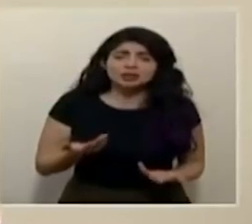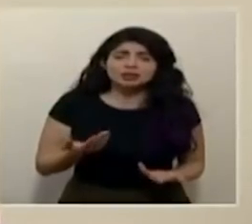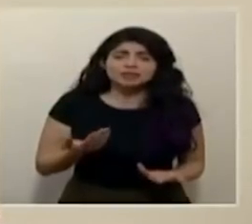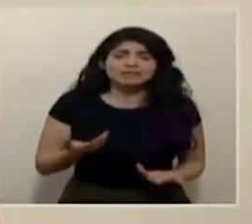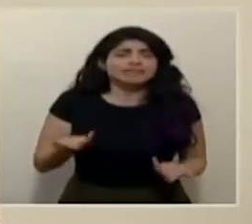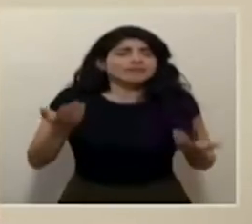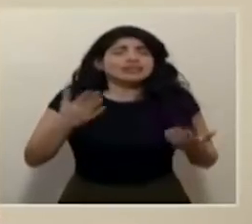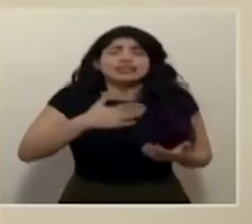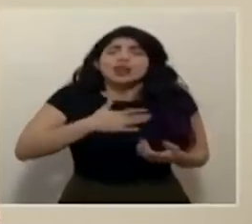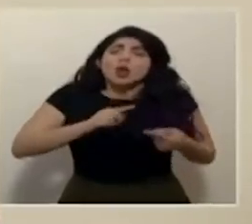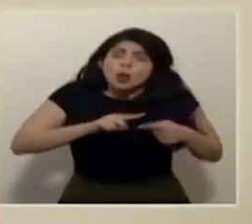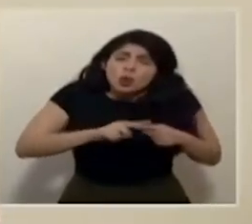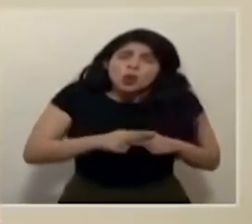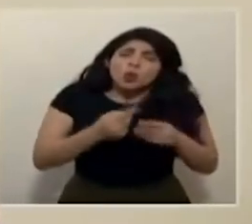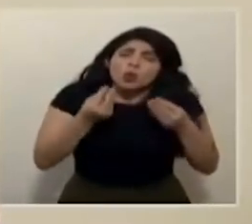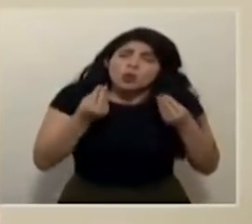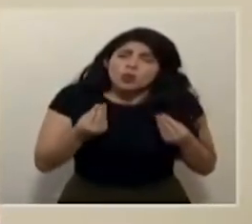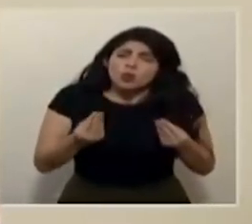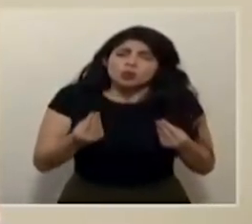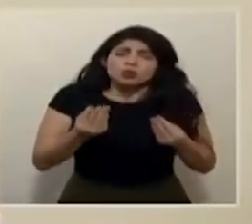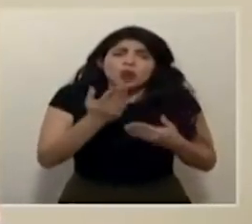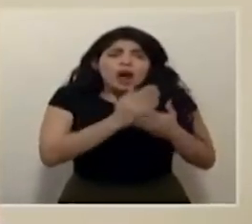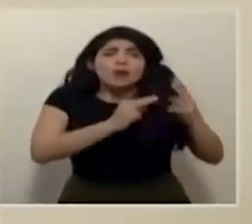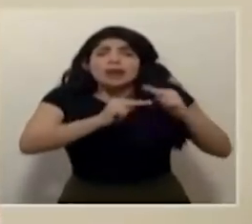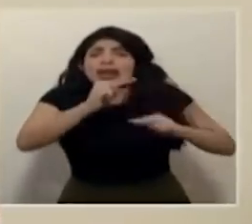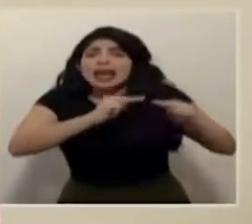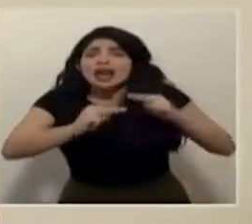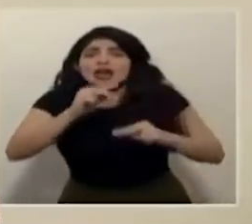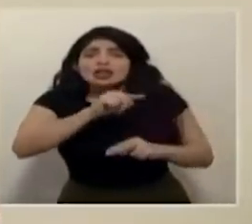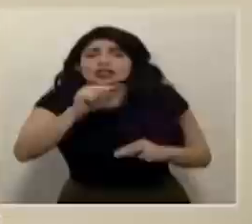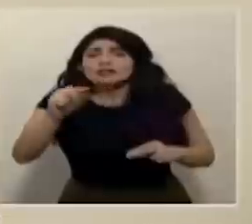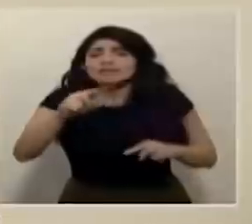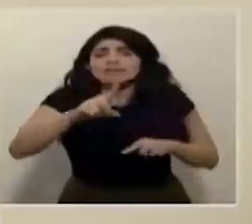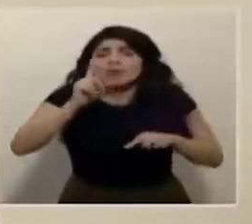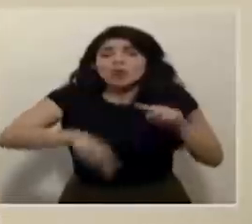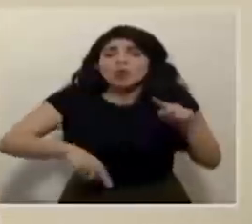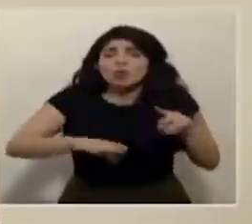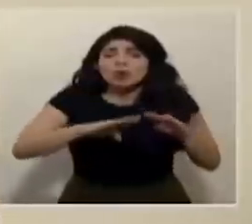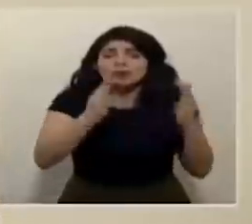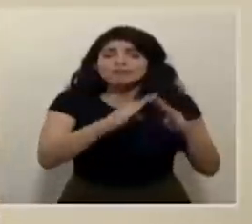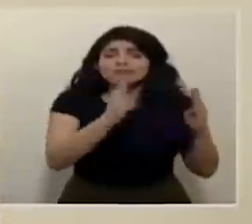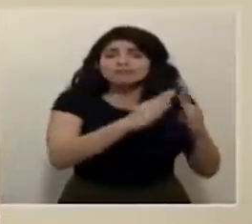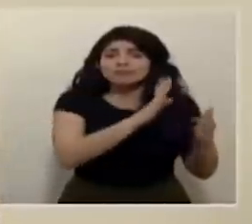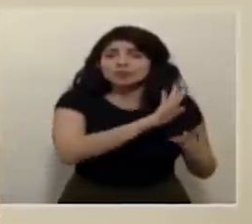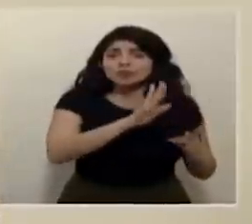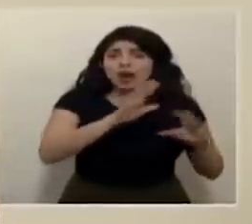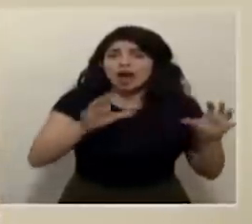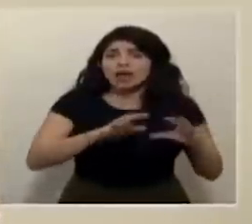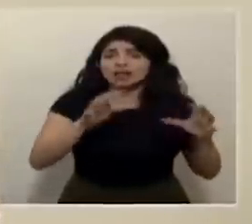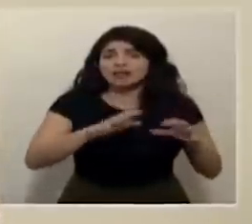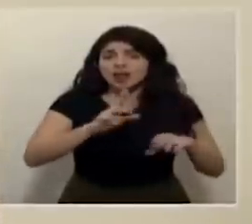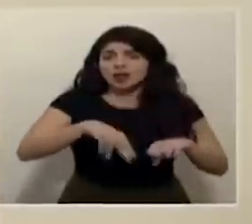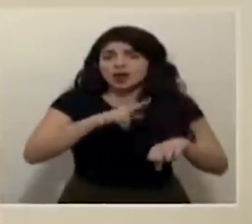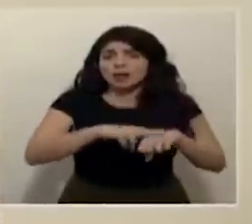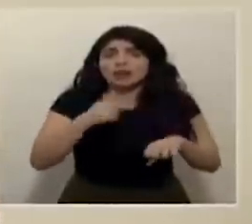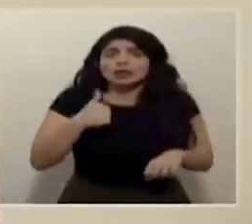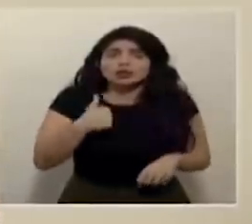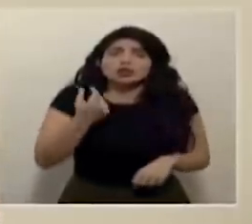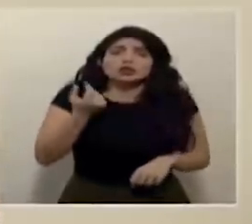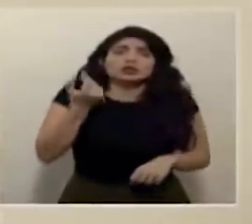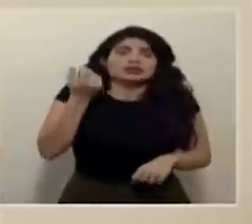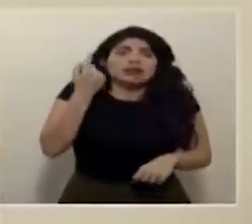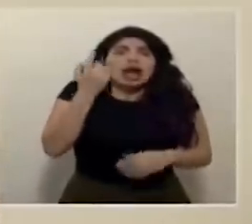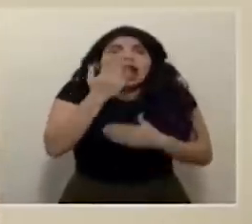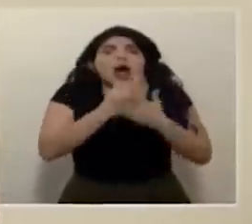o nos duele mucho el hecho de que haya negocios que no puedan reanudar sus actividades de forma usual yo creo que aquí también pues